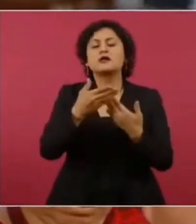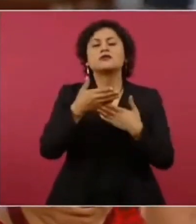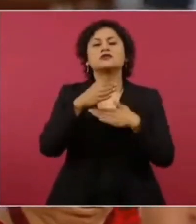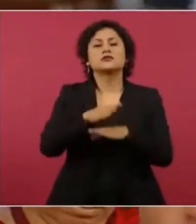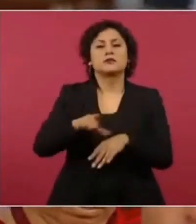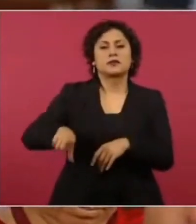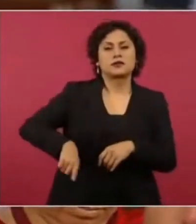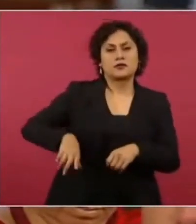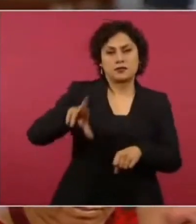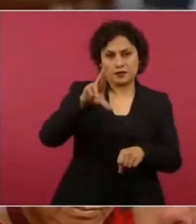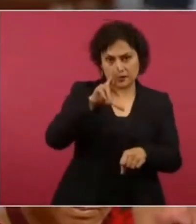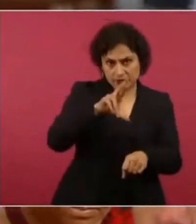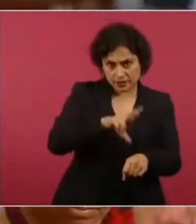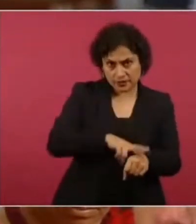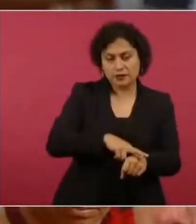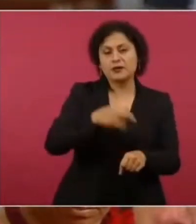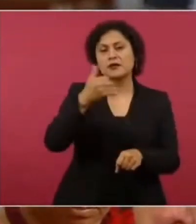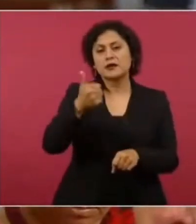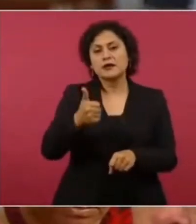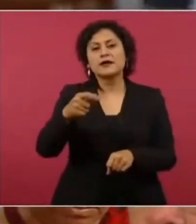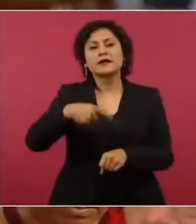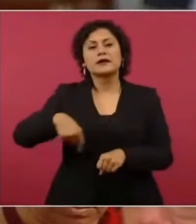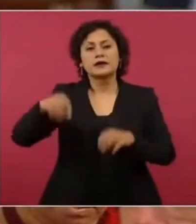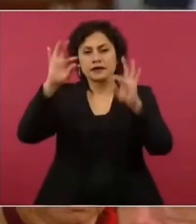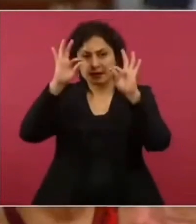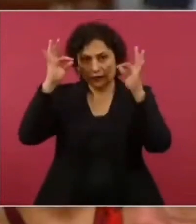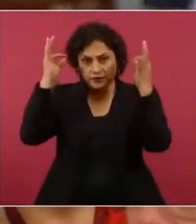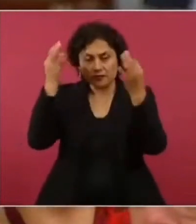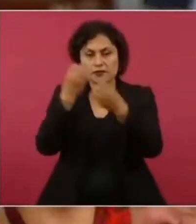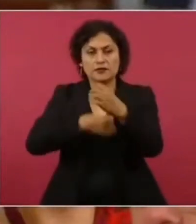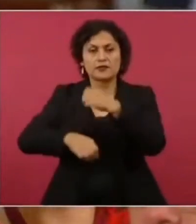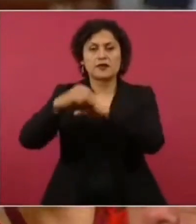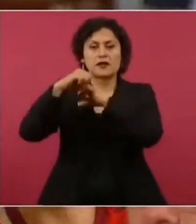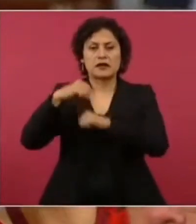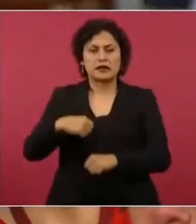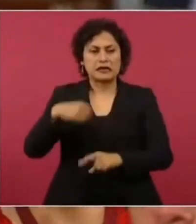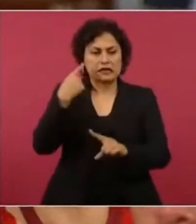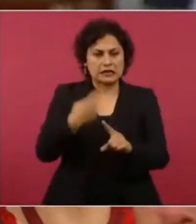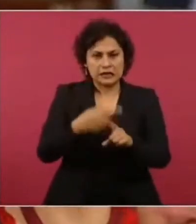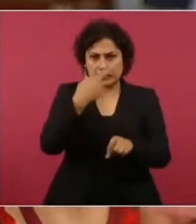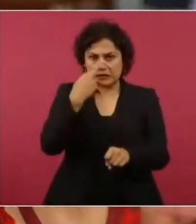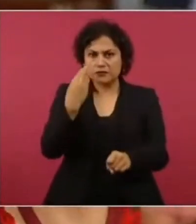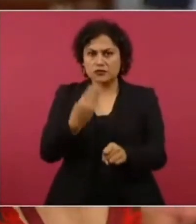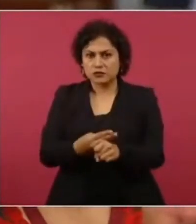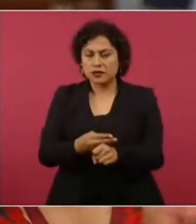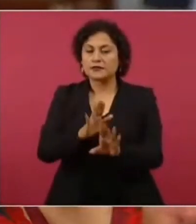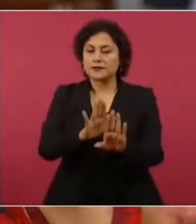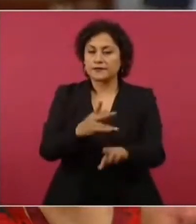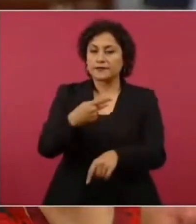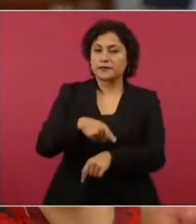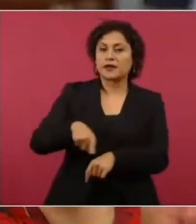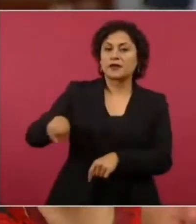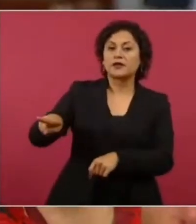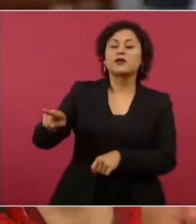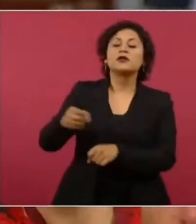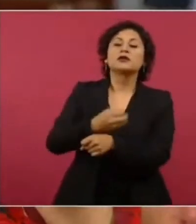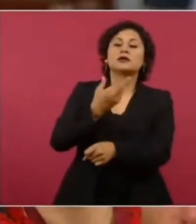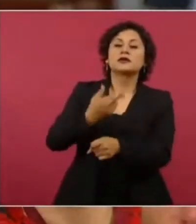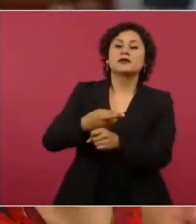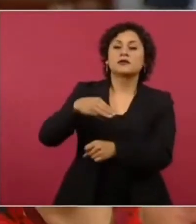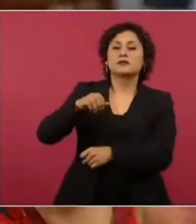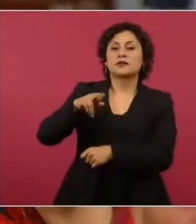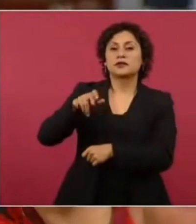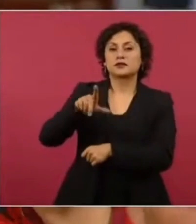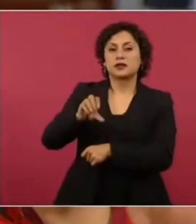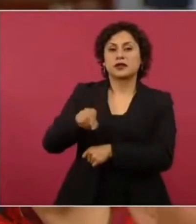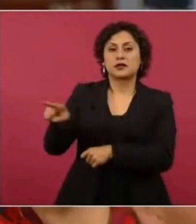Gobernación y la Cancillería respecto a quién le tocaba este tema migratorio. Sin embargo, el Canciller Marcelo Ebrard especificaba o